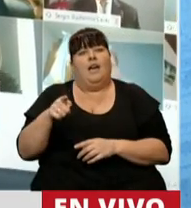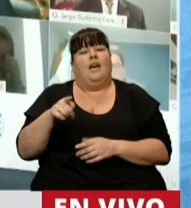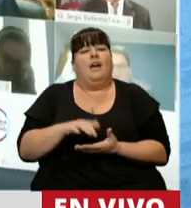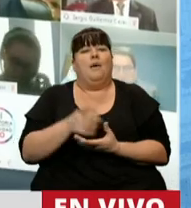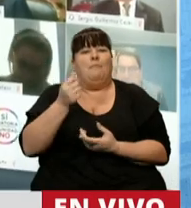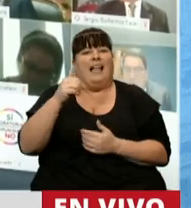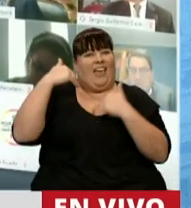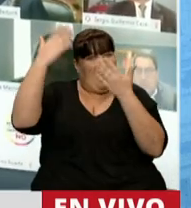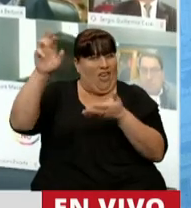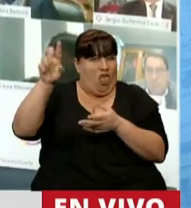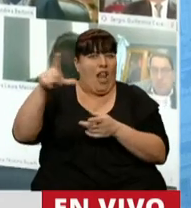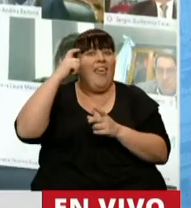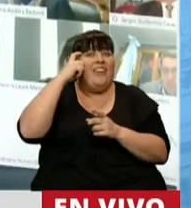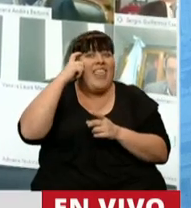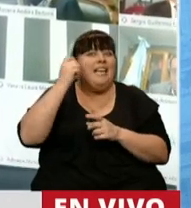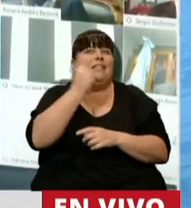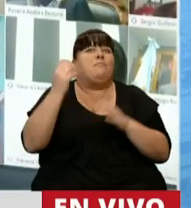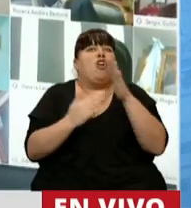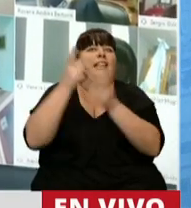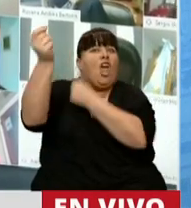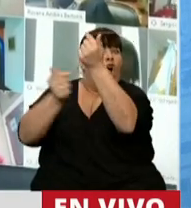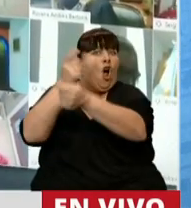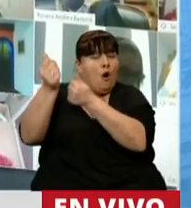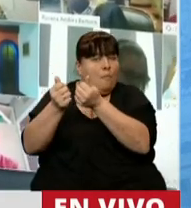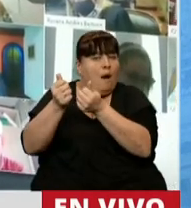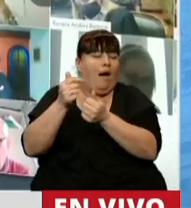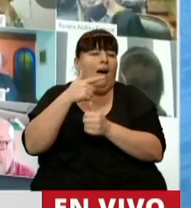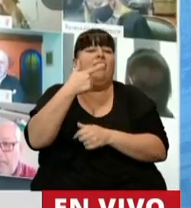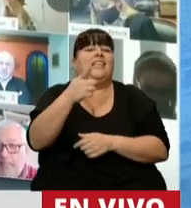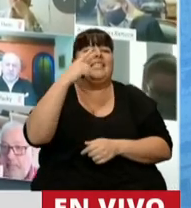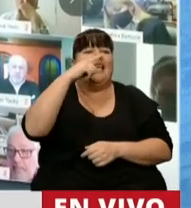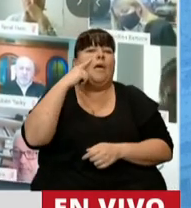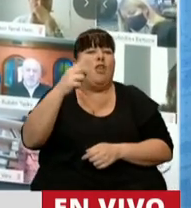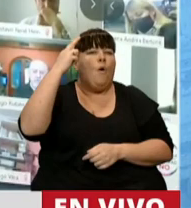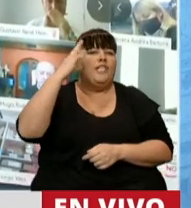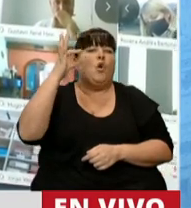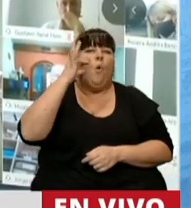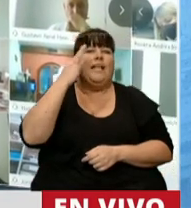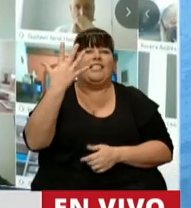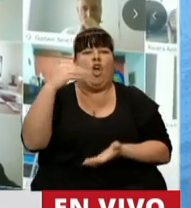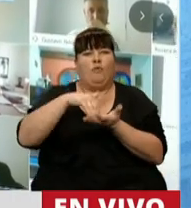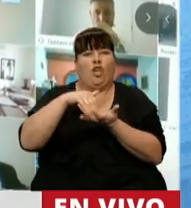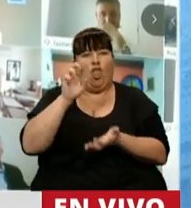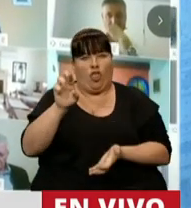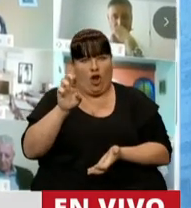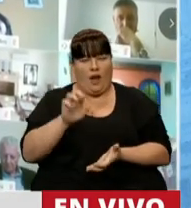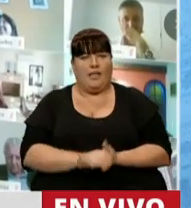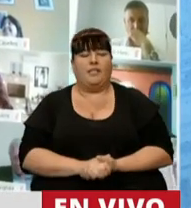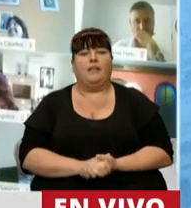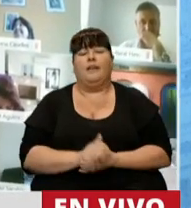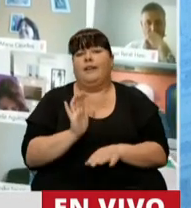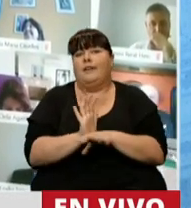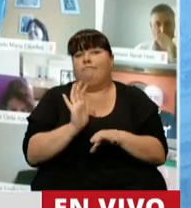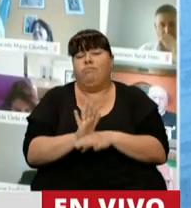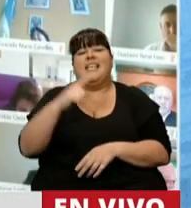formación de activos externos de los 10 principales compradores explica 7.945 millones de dólares. Es